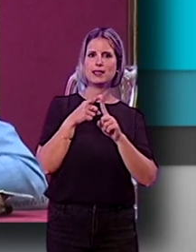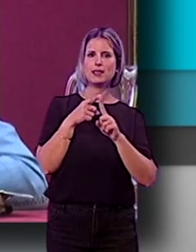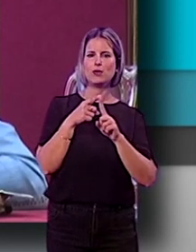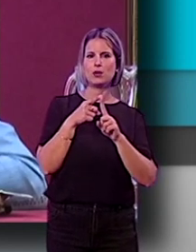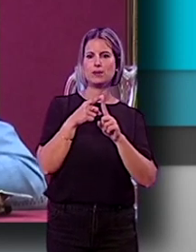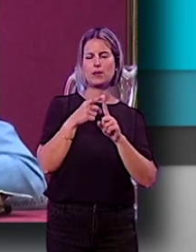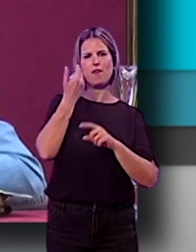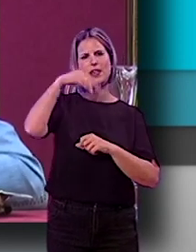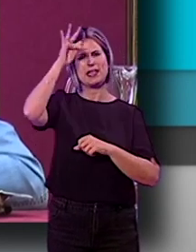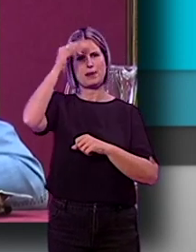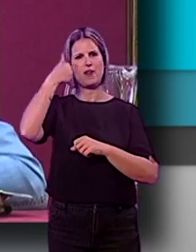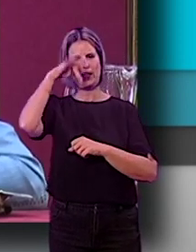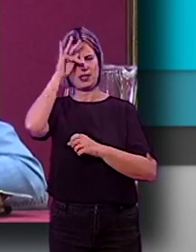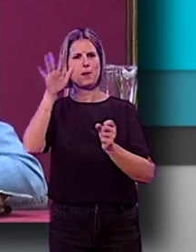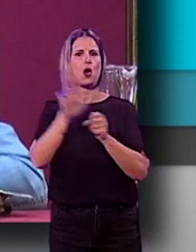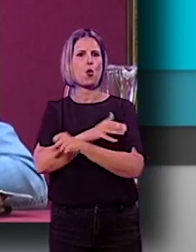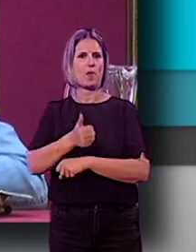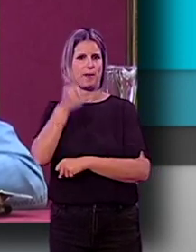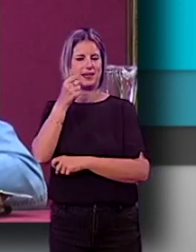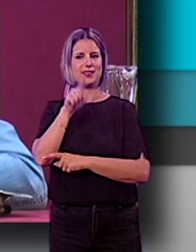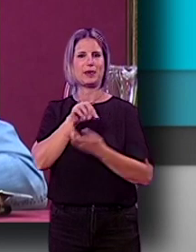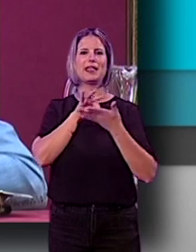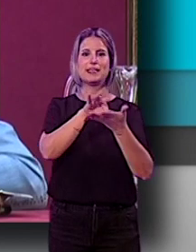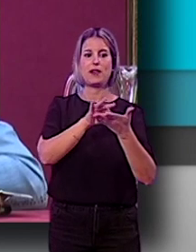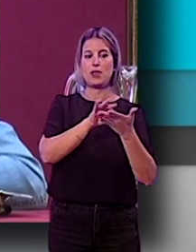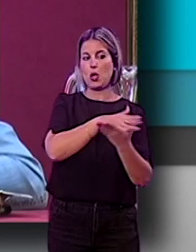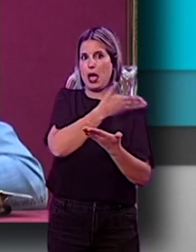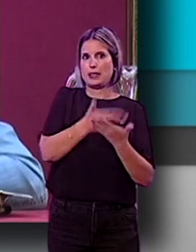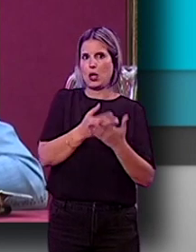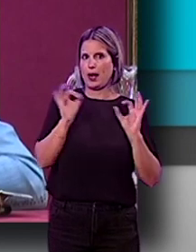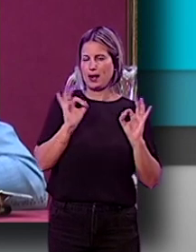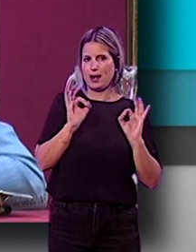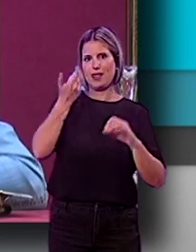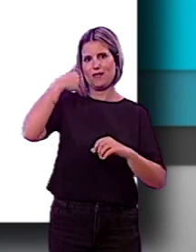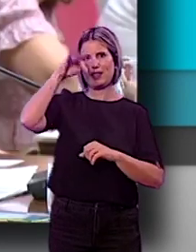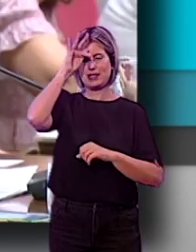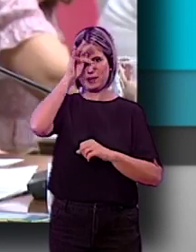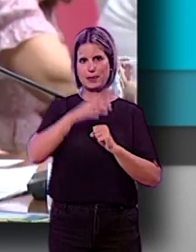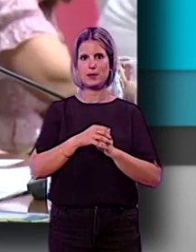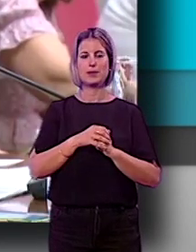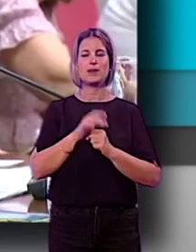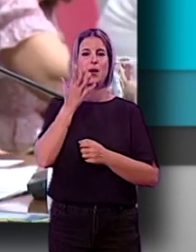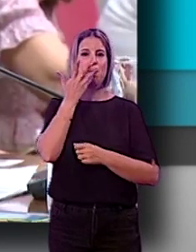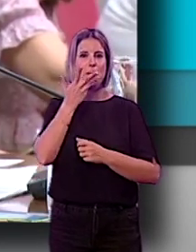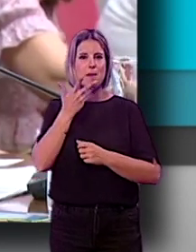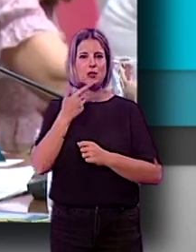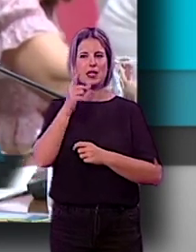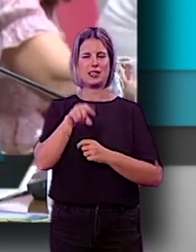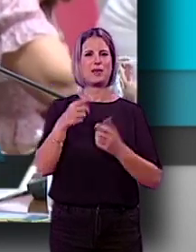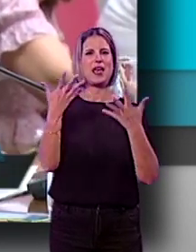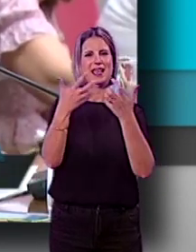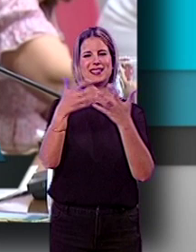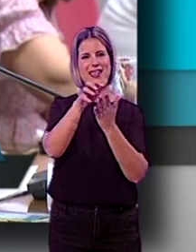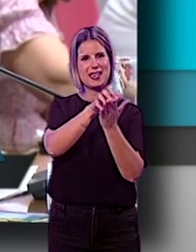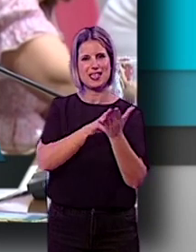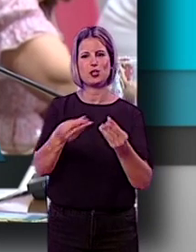cobertura los fines de semana, sino que también va a dar servicios que ahora mismo nos estaban dando durante los fines de semana. Nos gustaría que nos pasaran por escrito, si